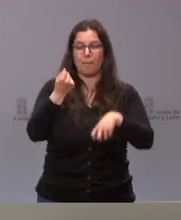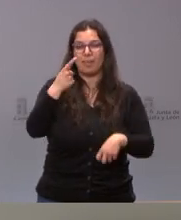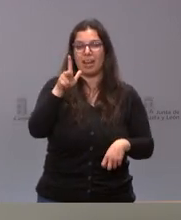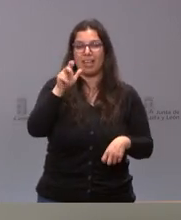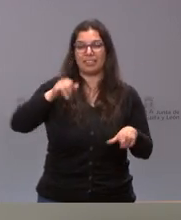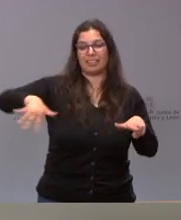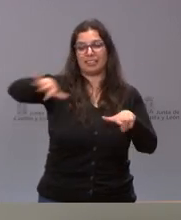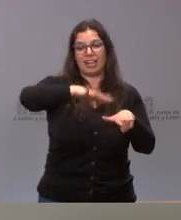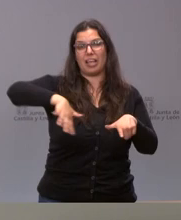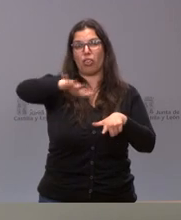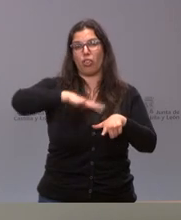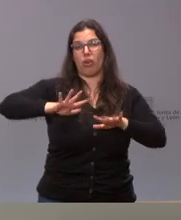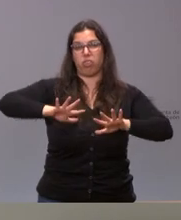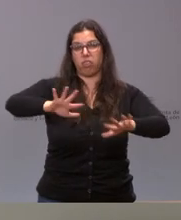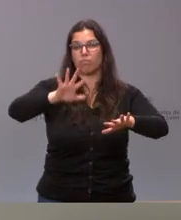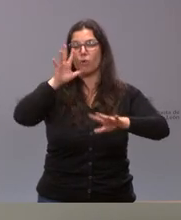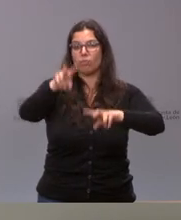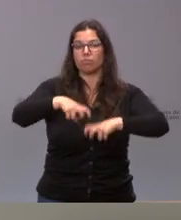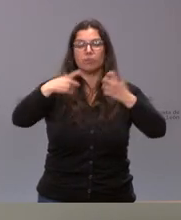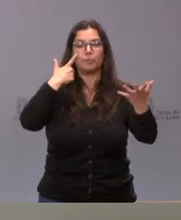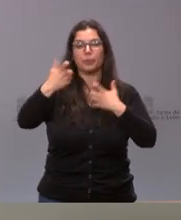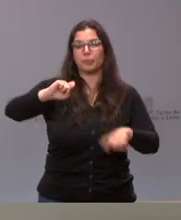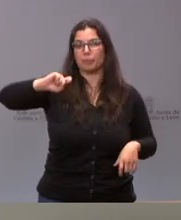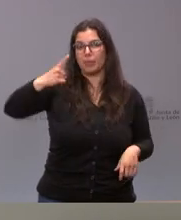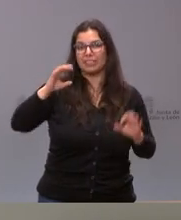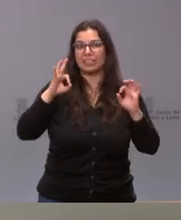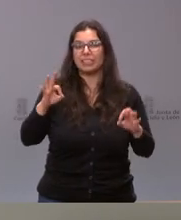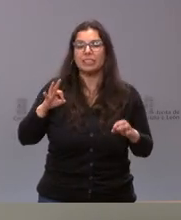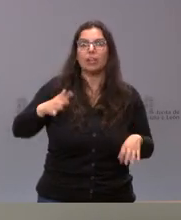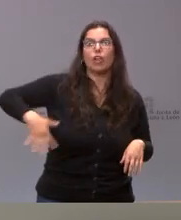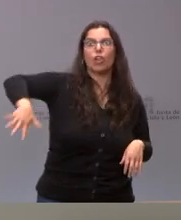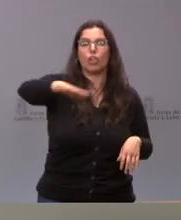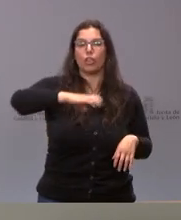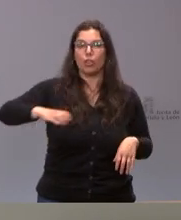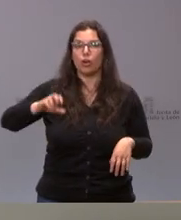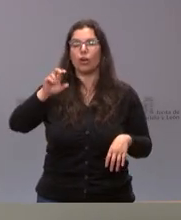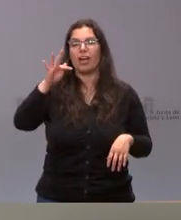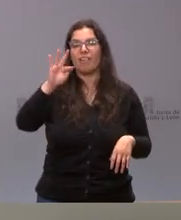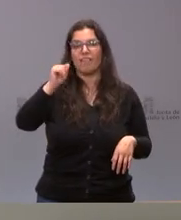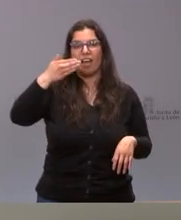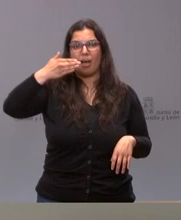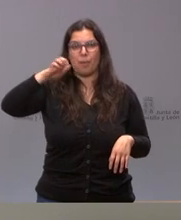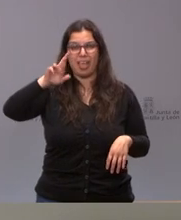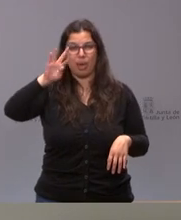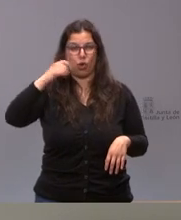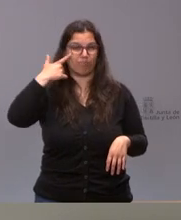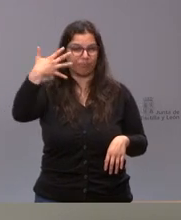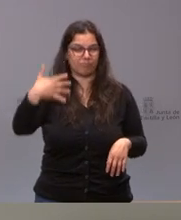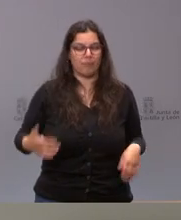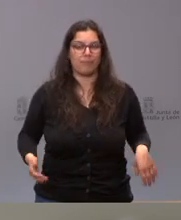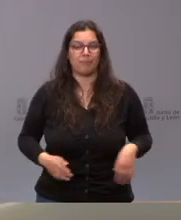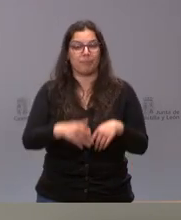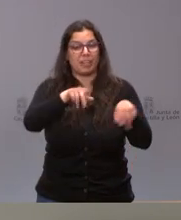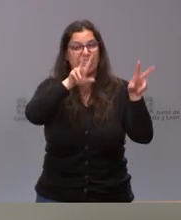degradadas. De ello destaca especialmente la restauración de la gran cota de Favero. Estos son los aspectos